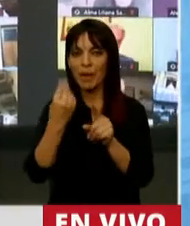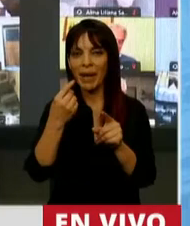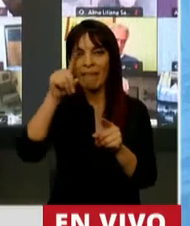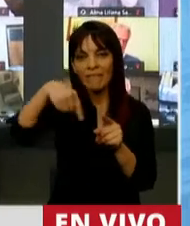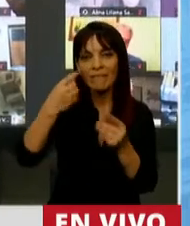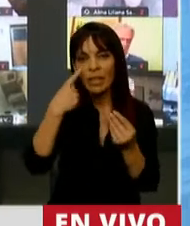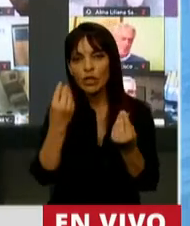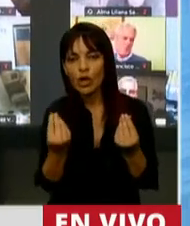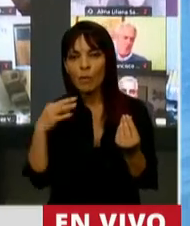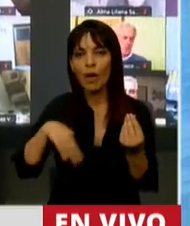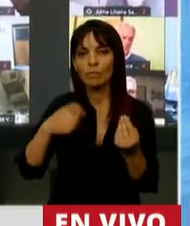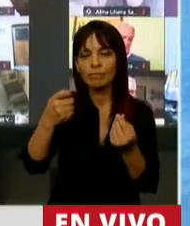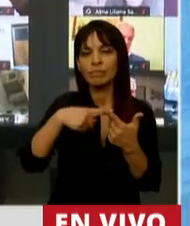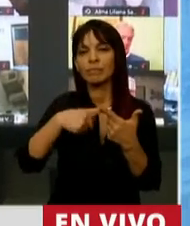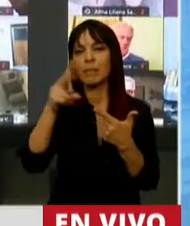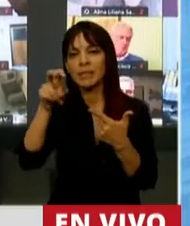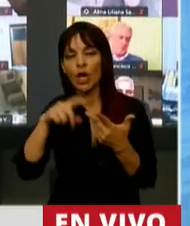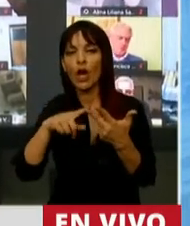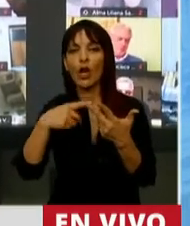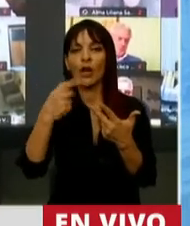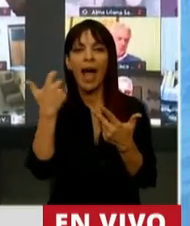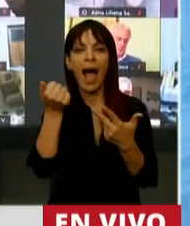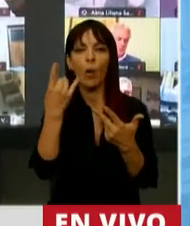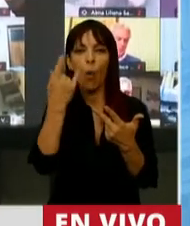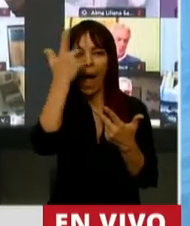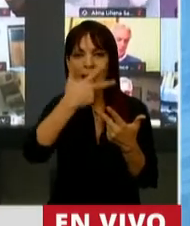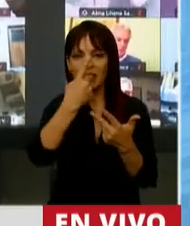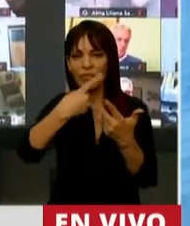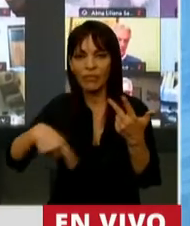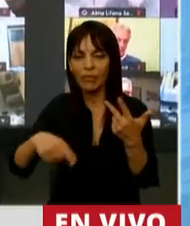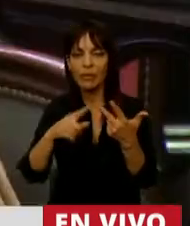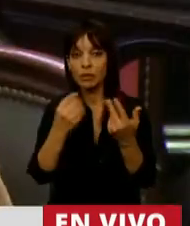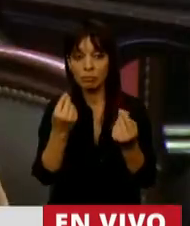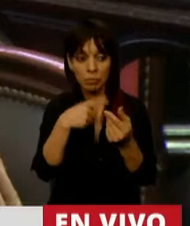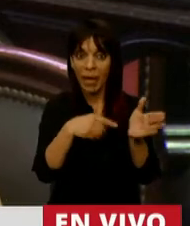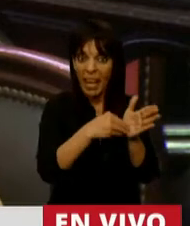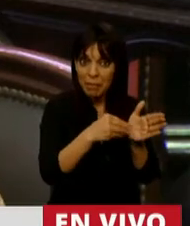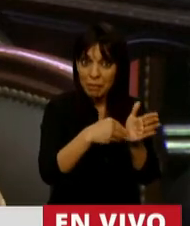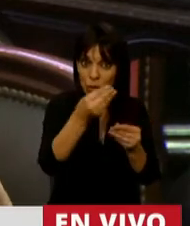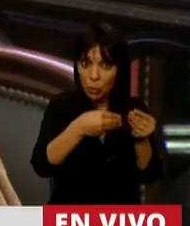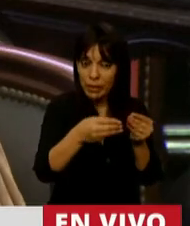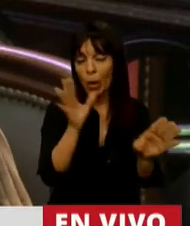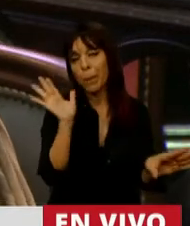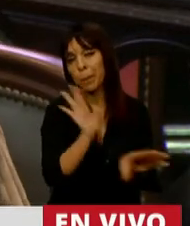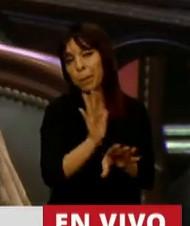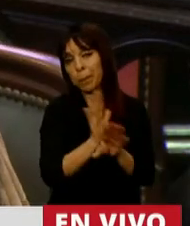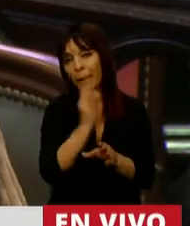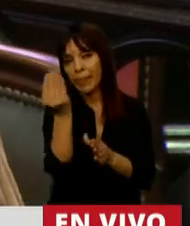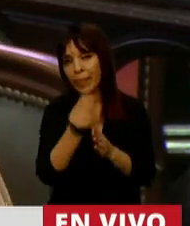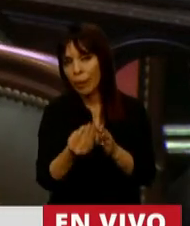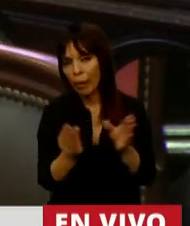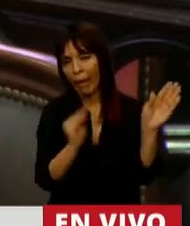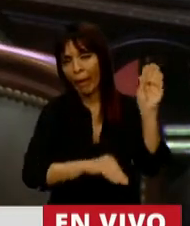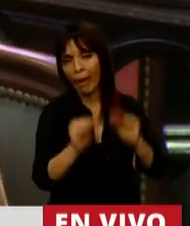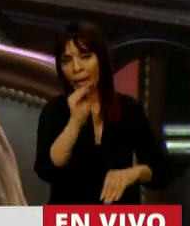jubilación, las pensiones, la accionación universal por hijo y tantas otras, insisto, este presupuesto es un dibujo, porque eso es